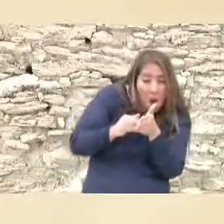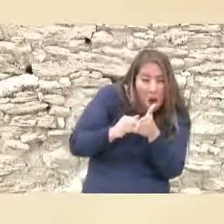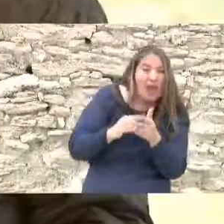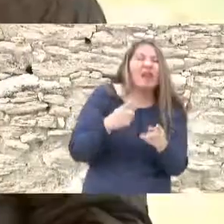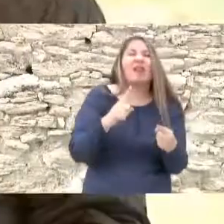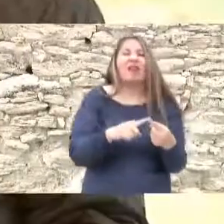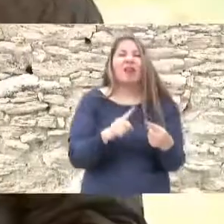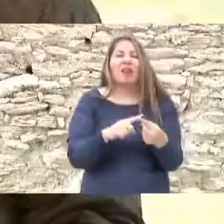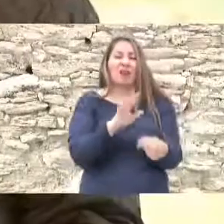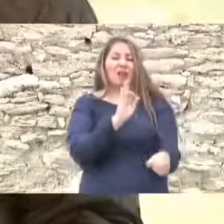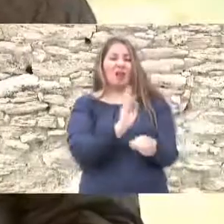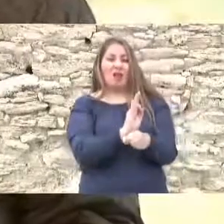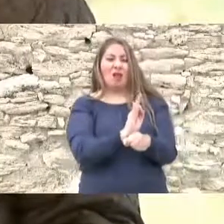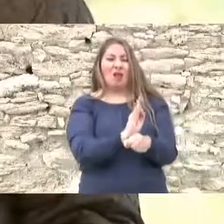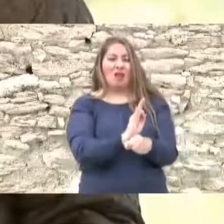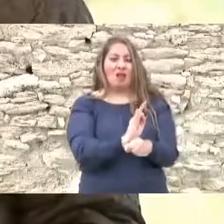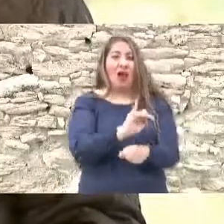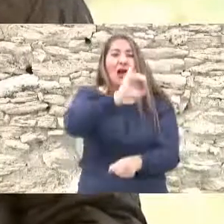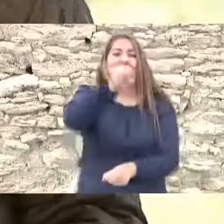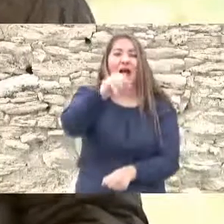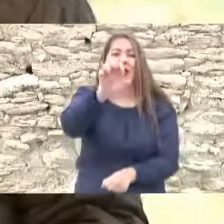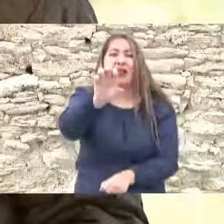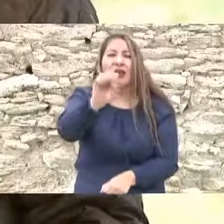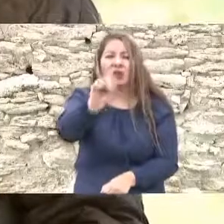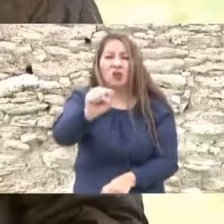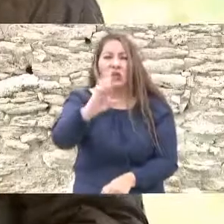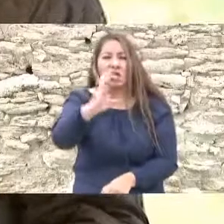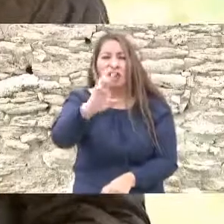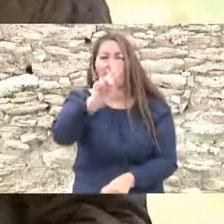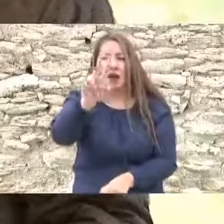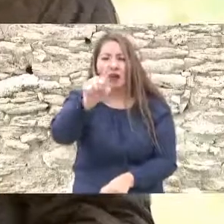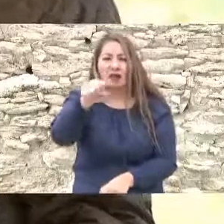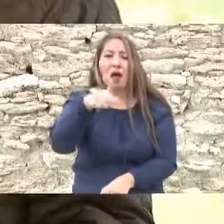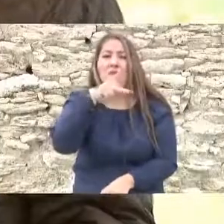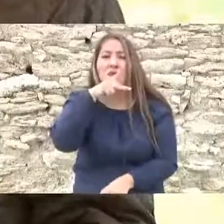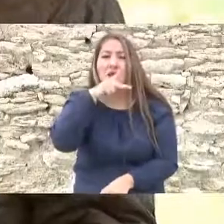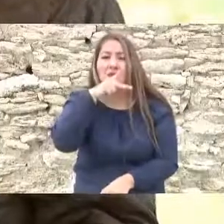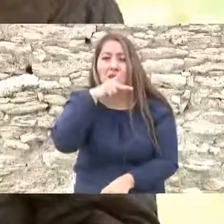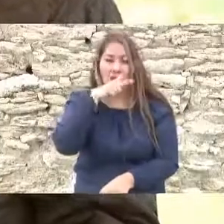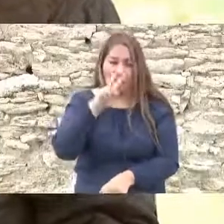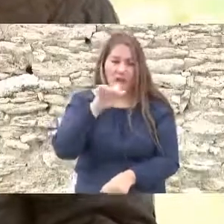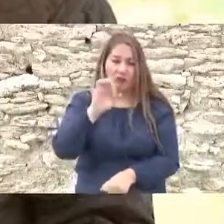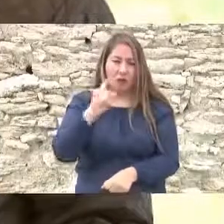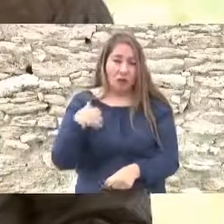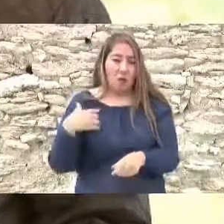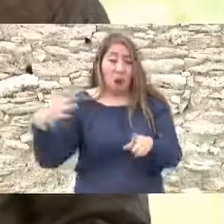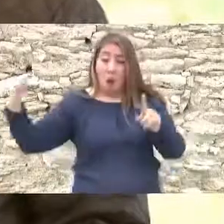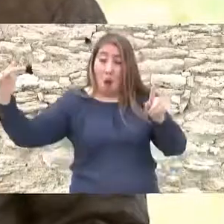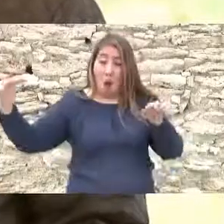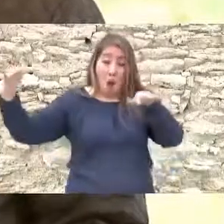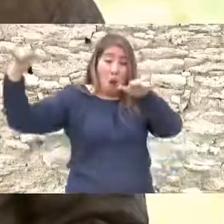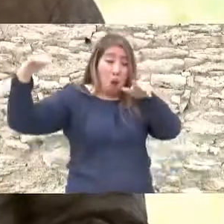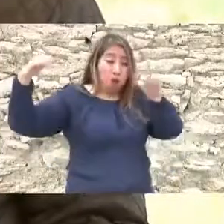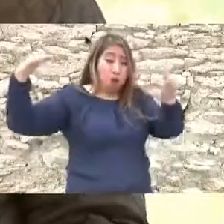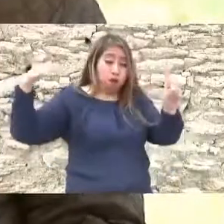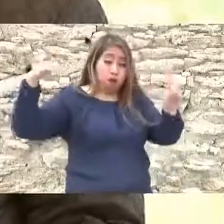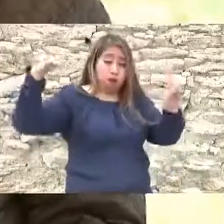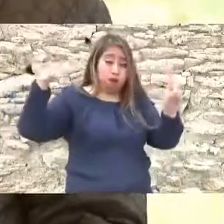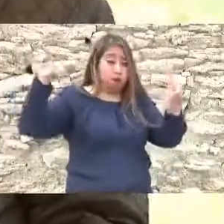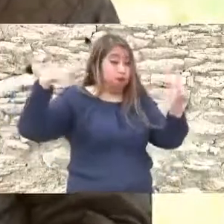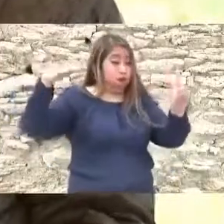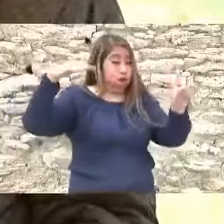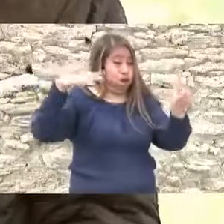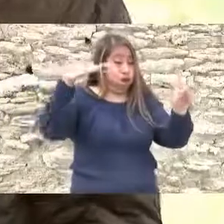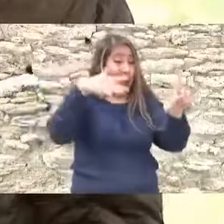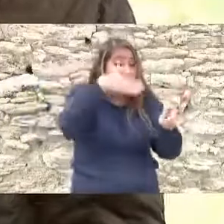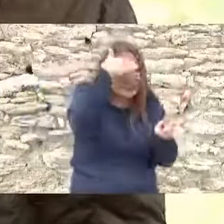don Jesús Carranza y vienen a perseguirlo y saben